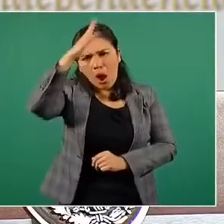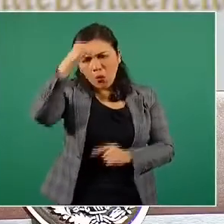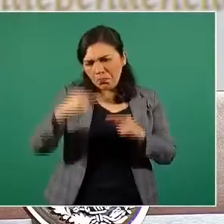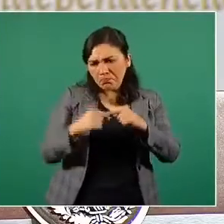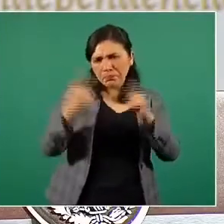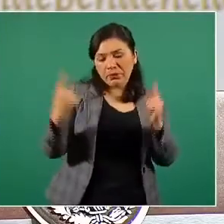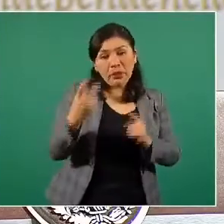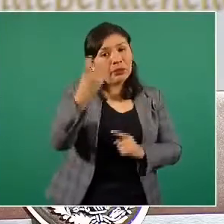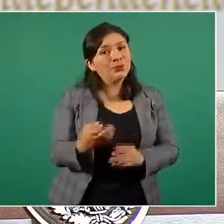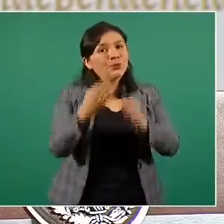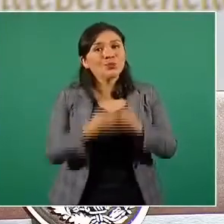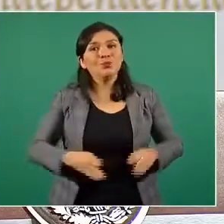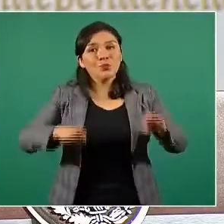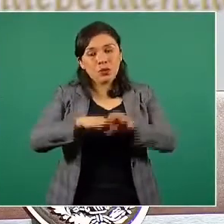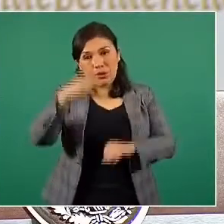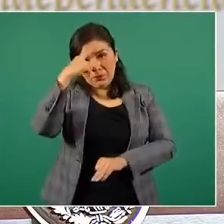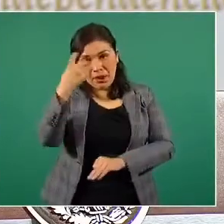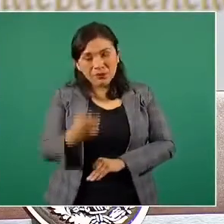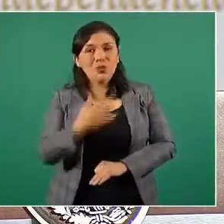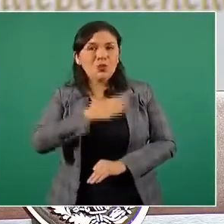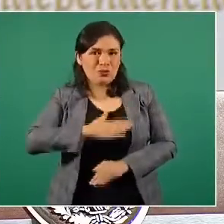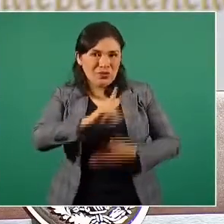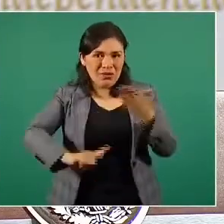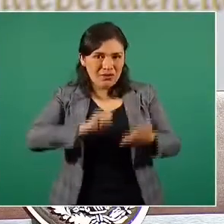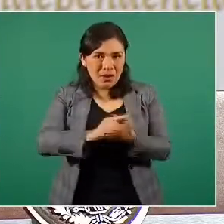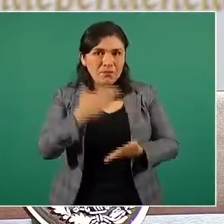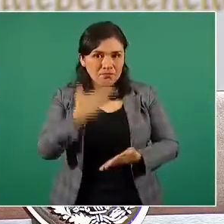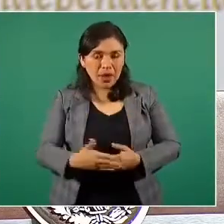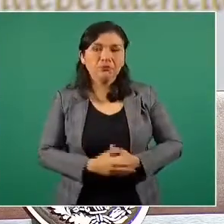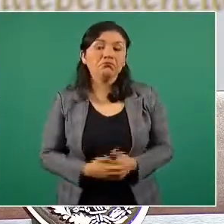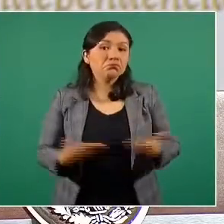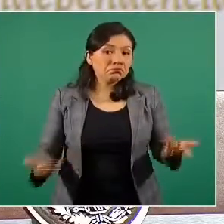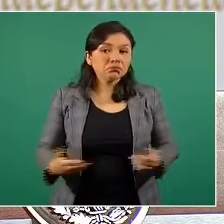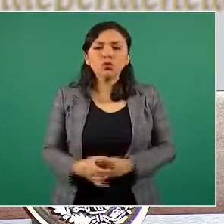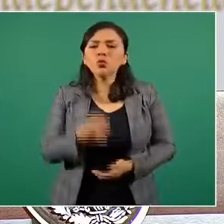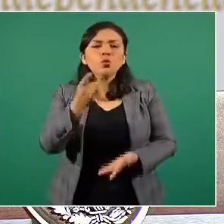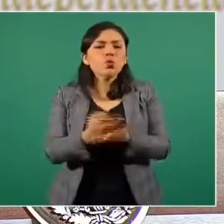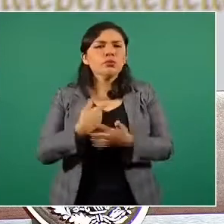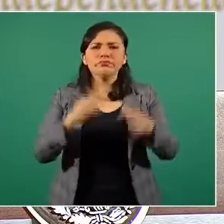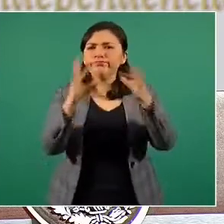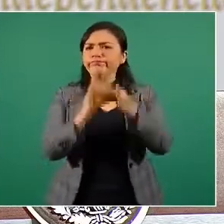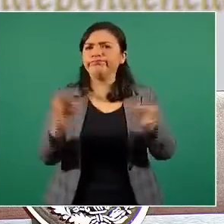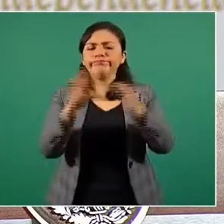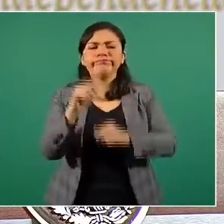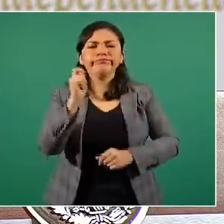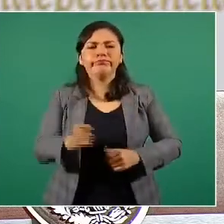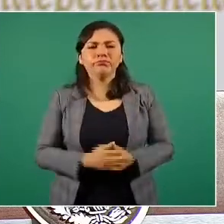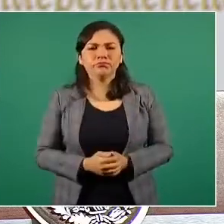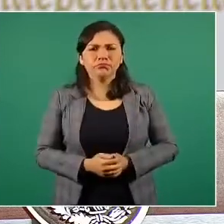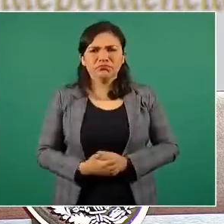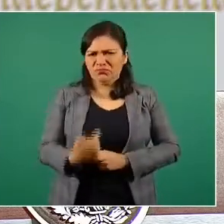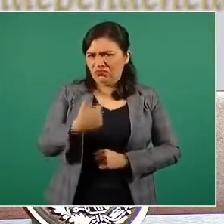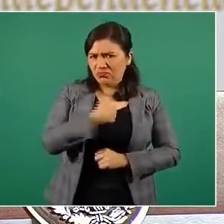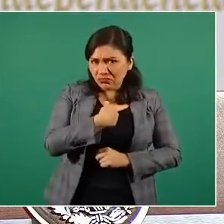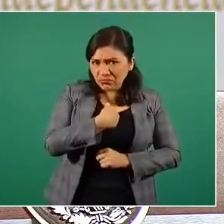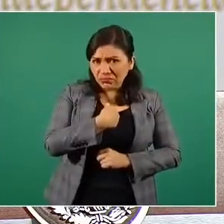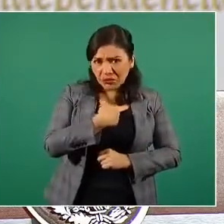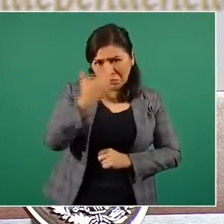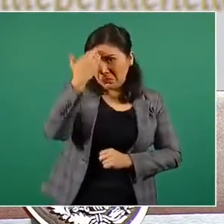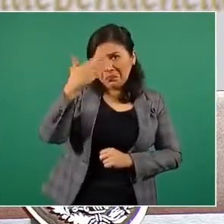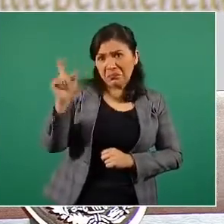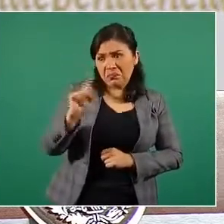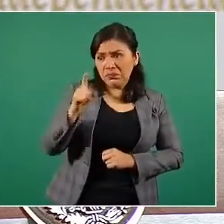es fundamental para la democracia. Solo aclarar que yo no conozco el